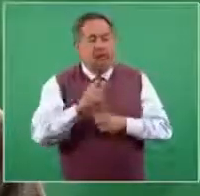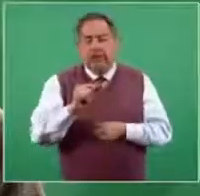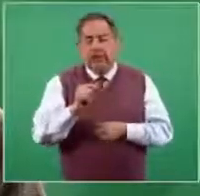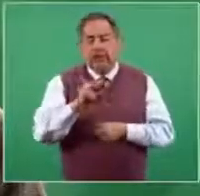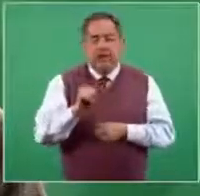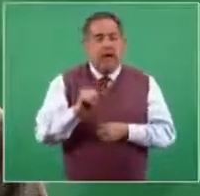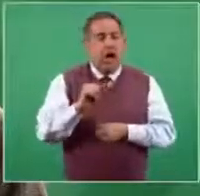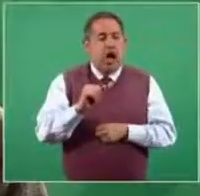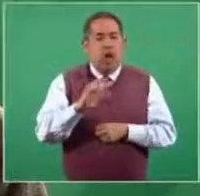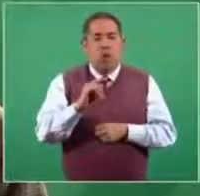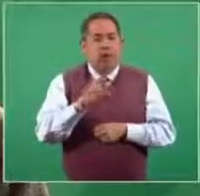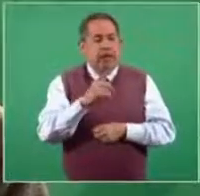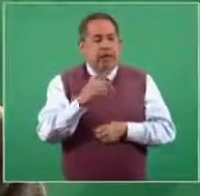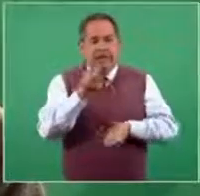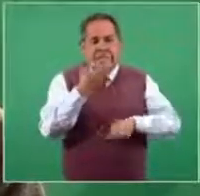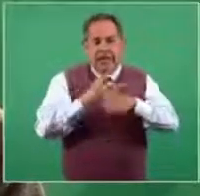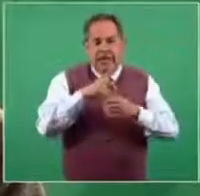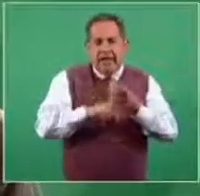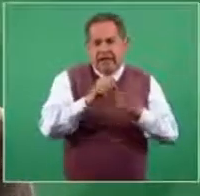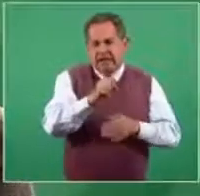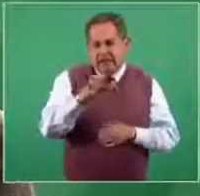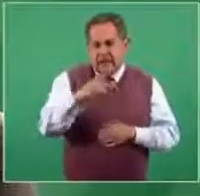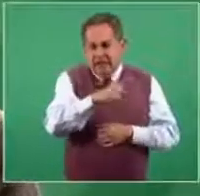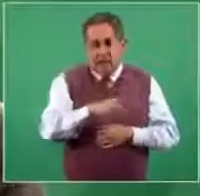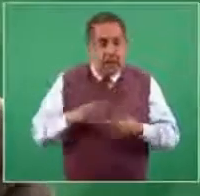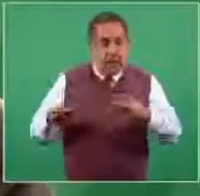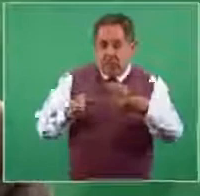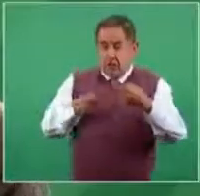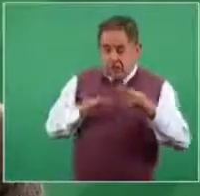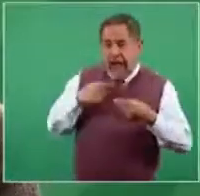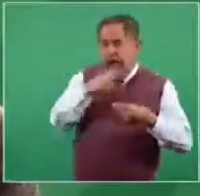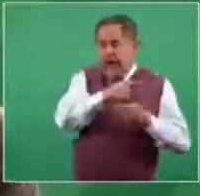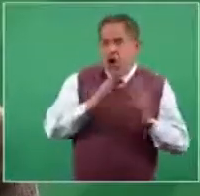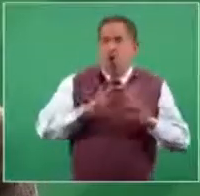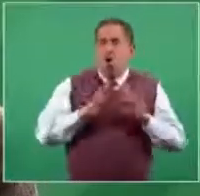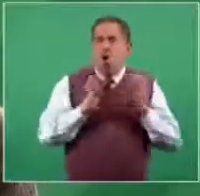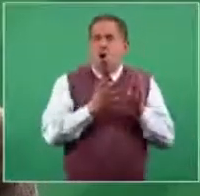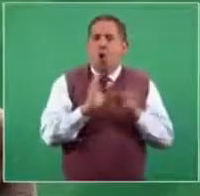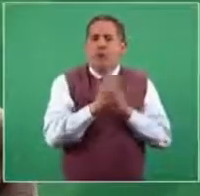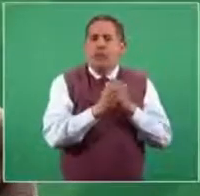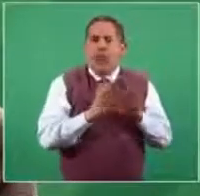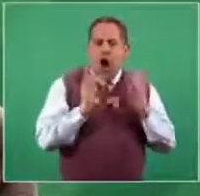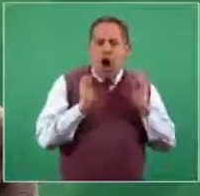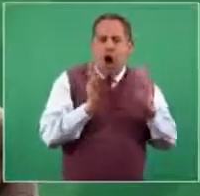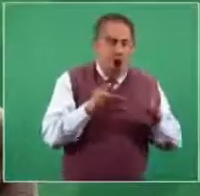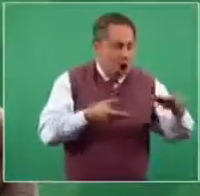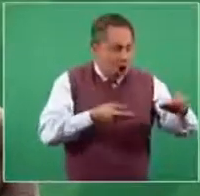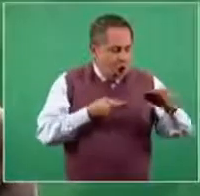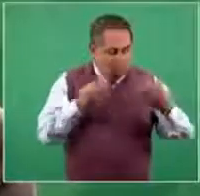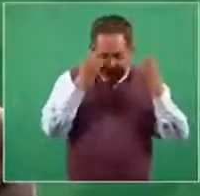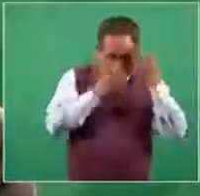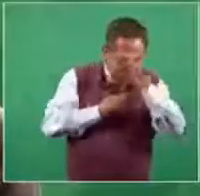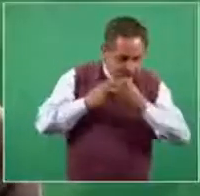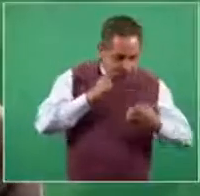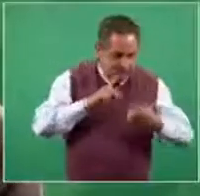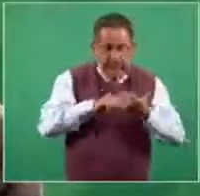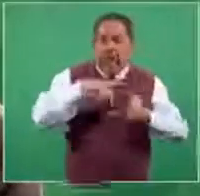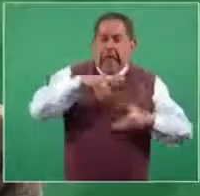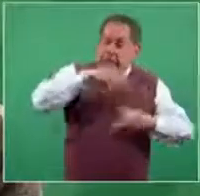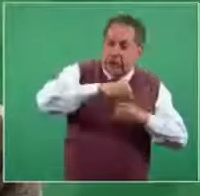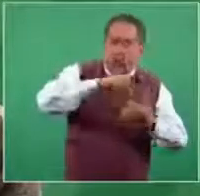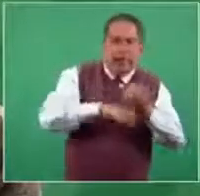secretaria de Economía. Lo vamos a analizar justamente el Comité de la Nueva Normalidad, conformado por el IMSS,